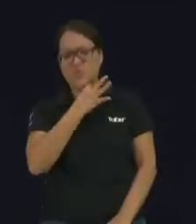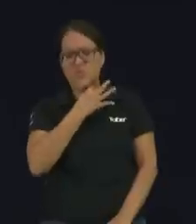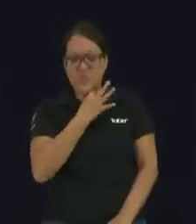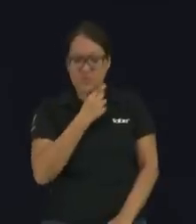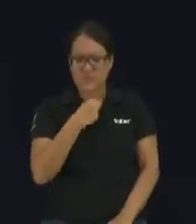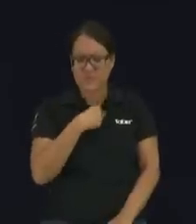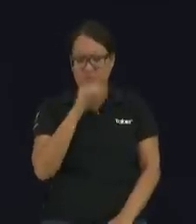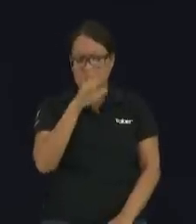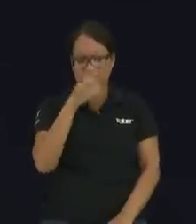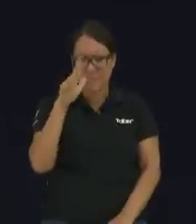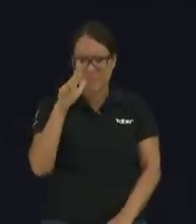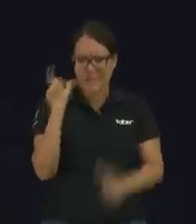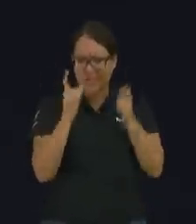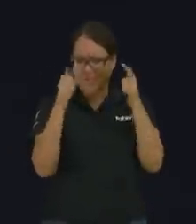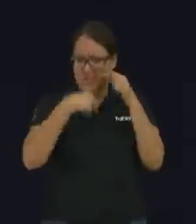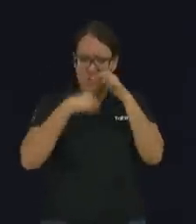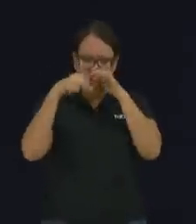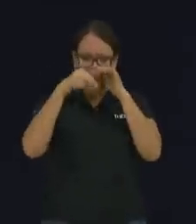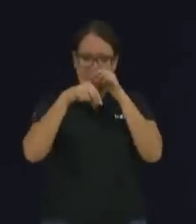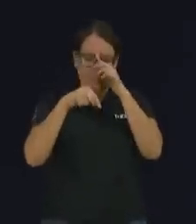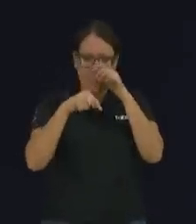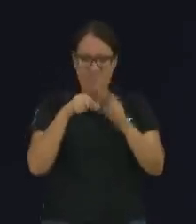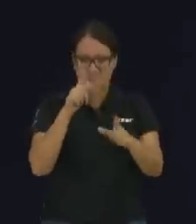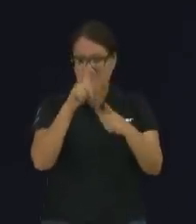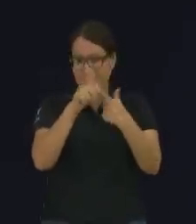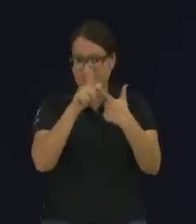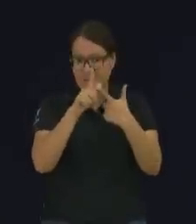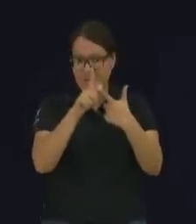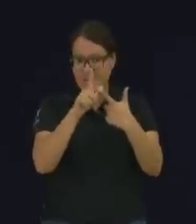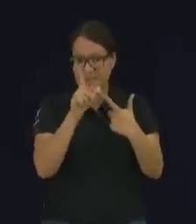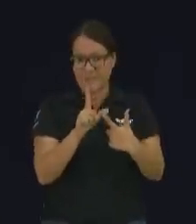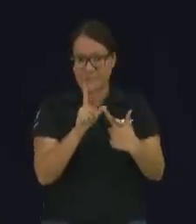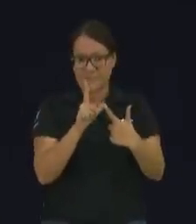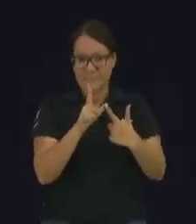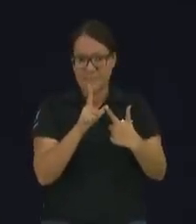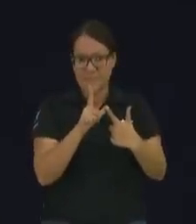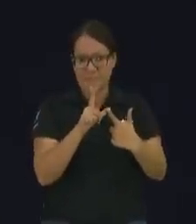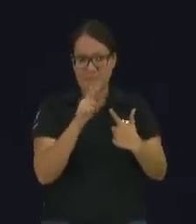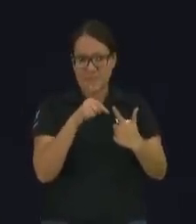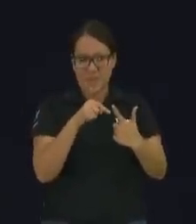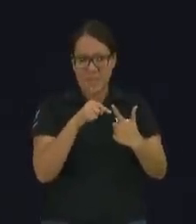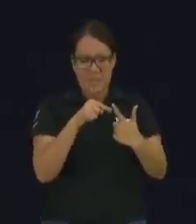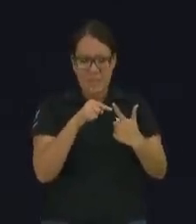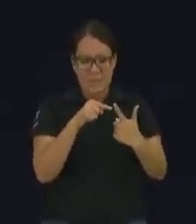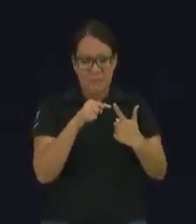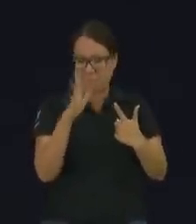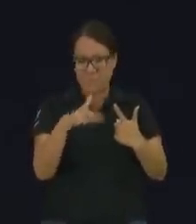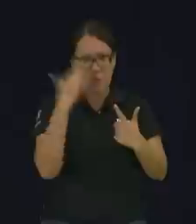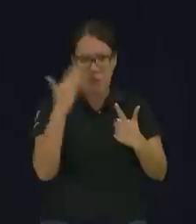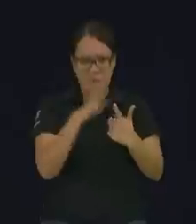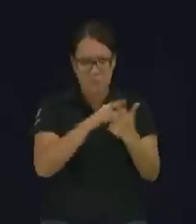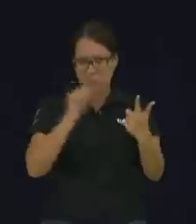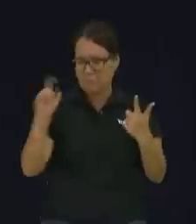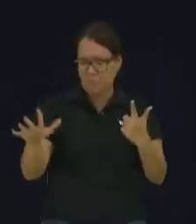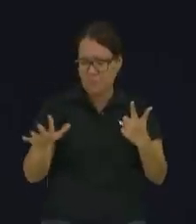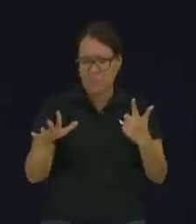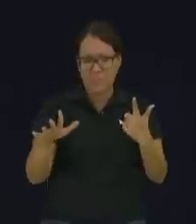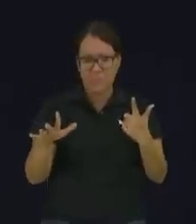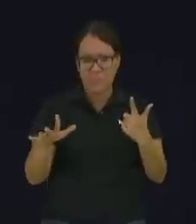53 años, es que hay una letra del abecedario acá en El Salvador que ha desaparecido. ¿Alguien sabe quién se la llevó?